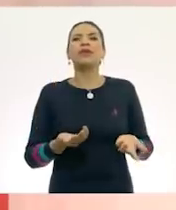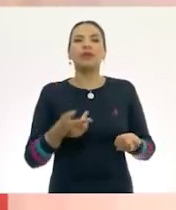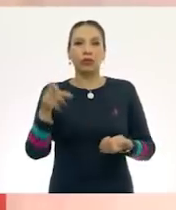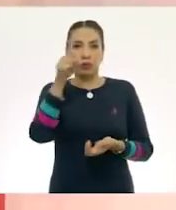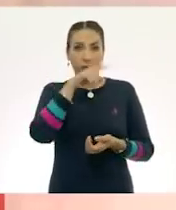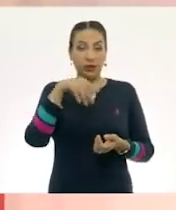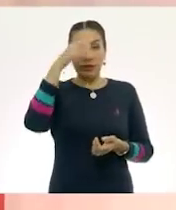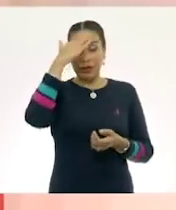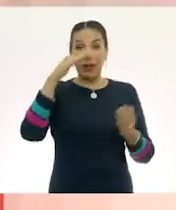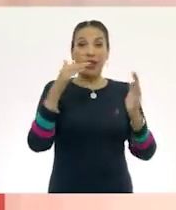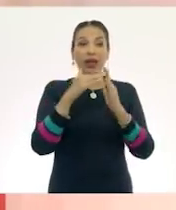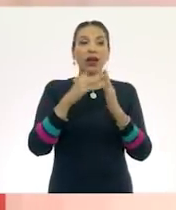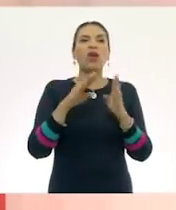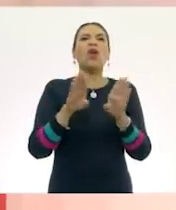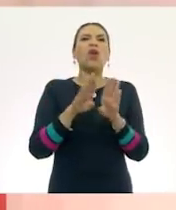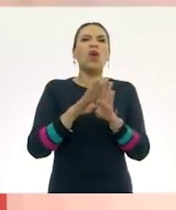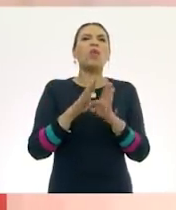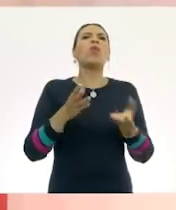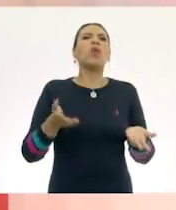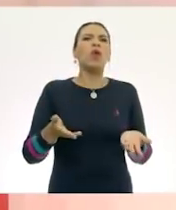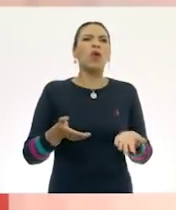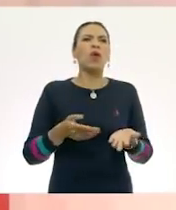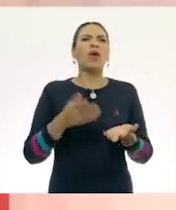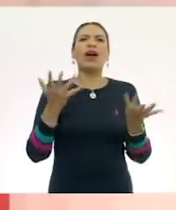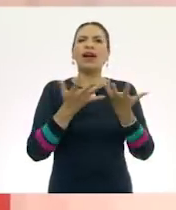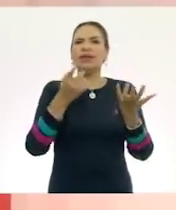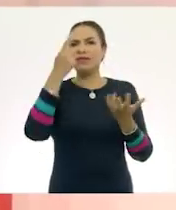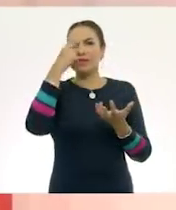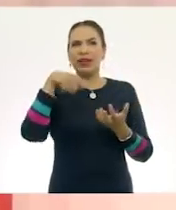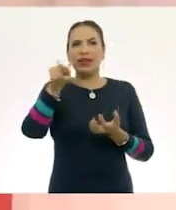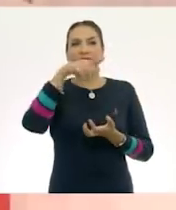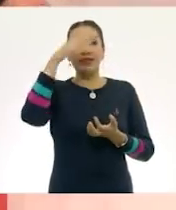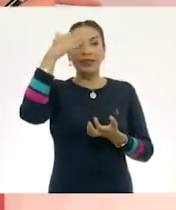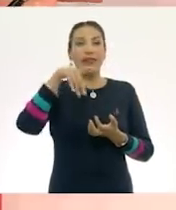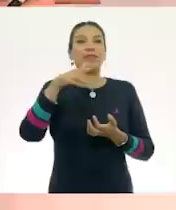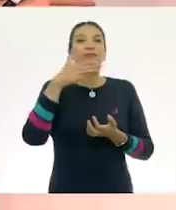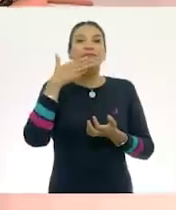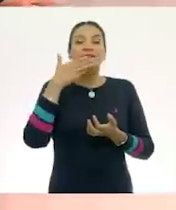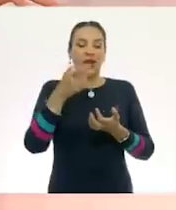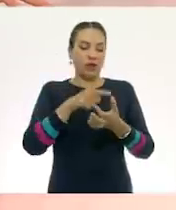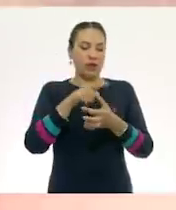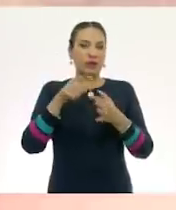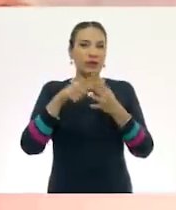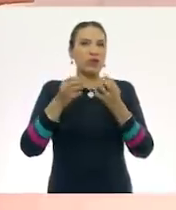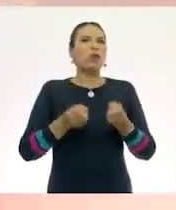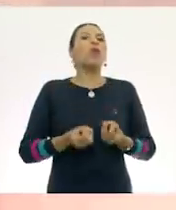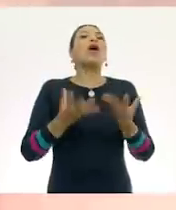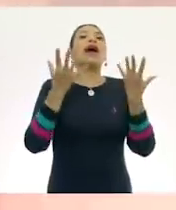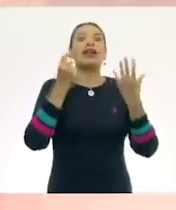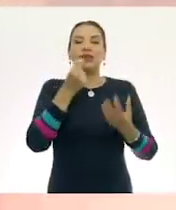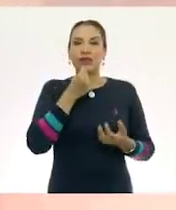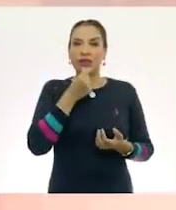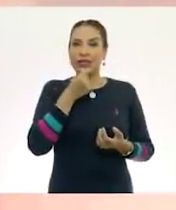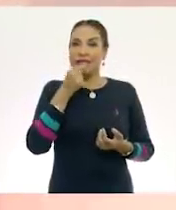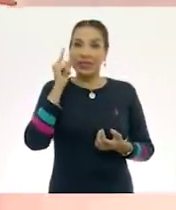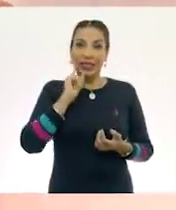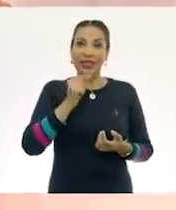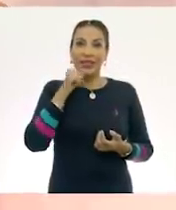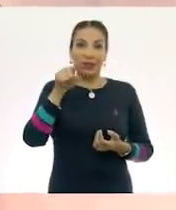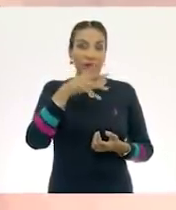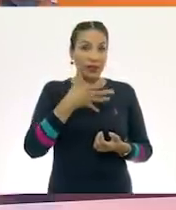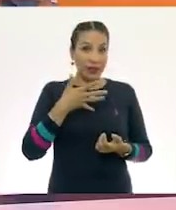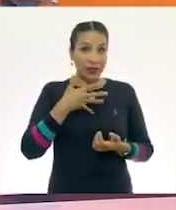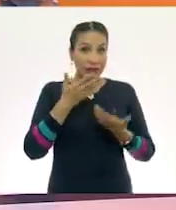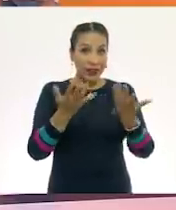Ustedes saben en casa, ¿cómo puedo hacerle para que sepa exactamente la cantidad de niños y niñas que tengo?